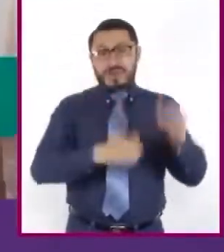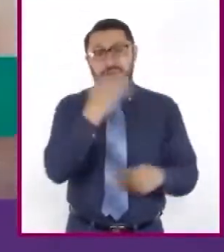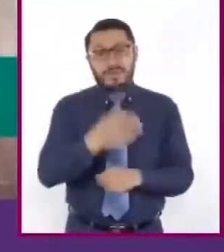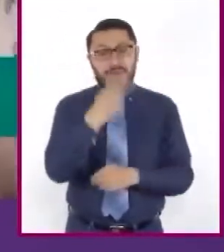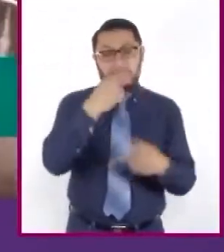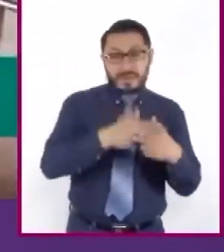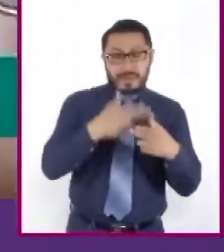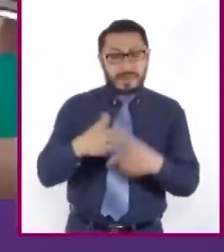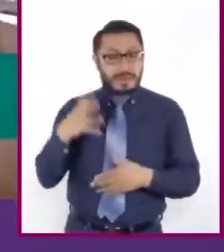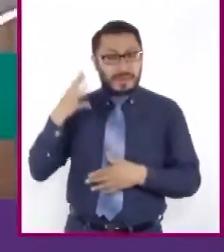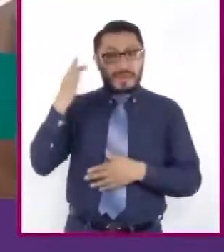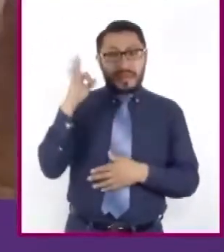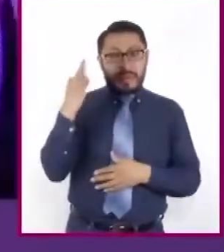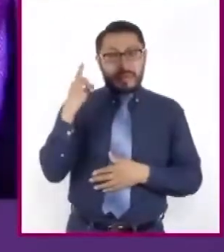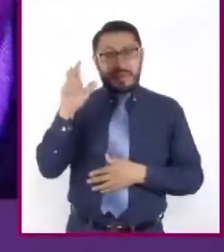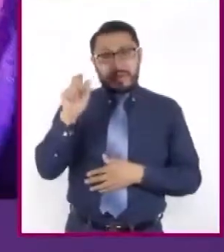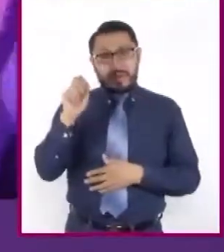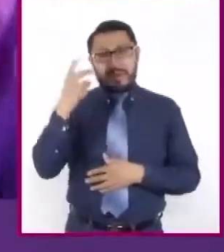febrero.